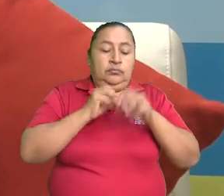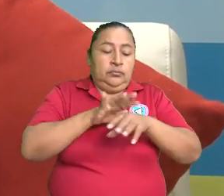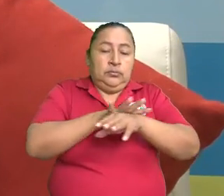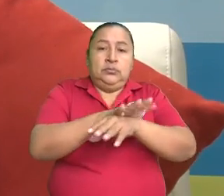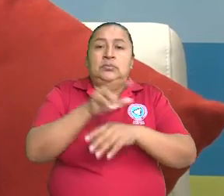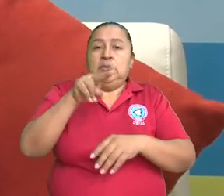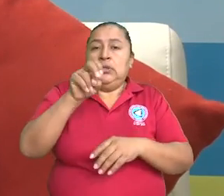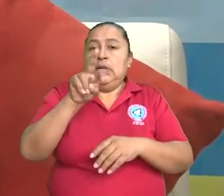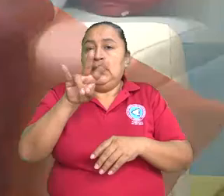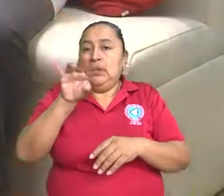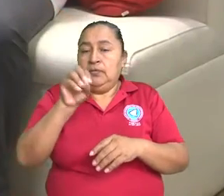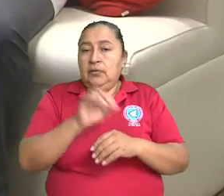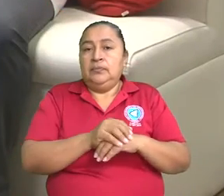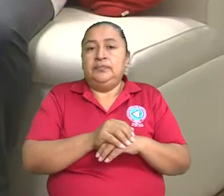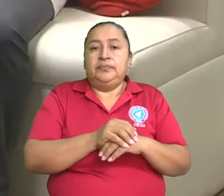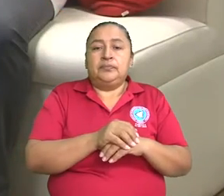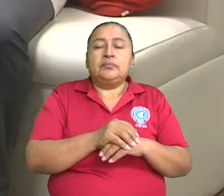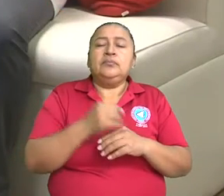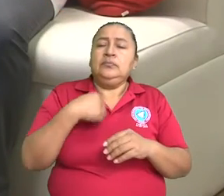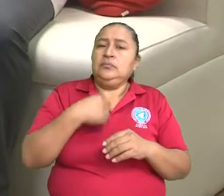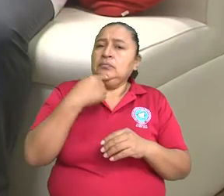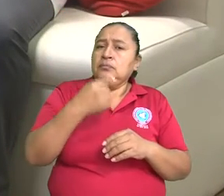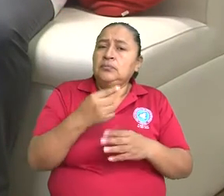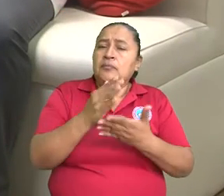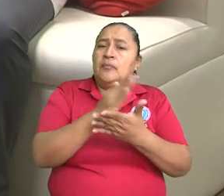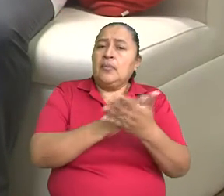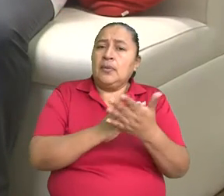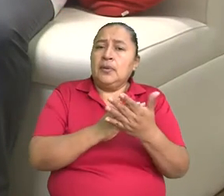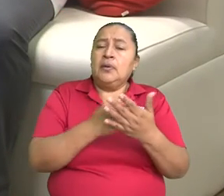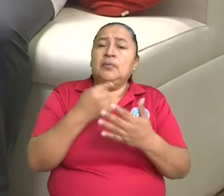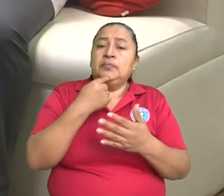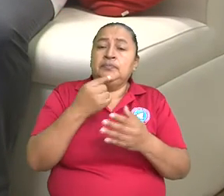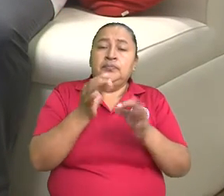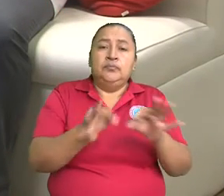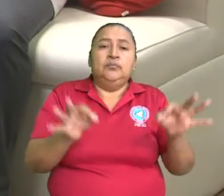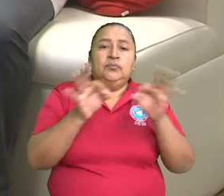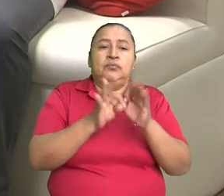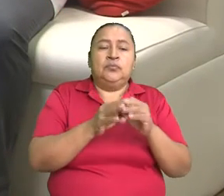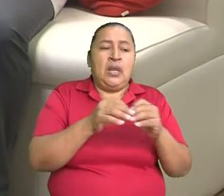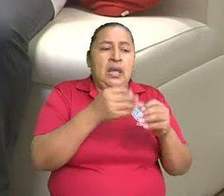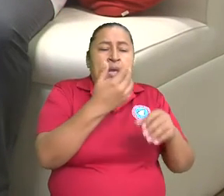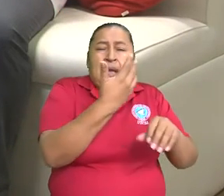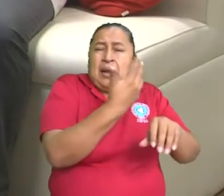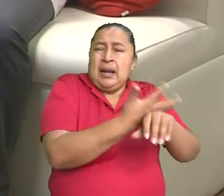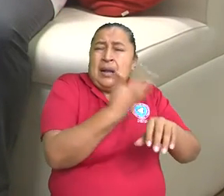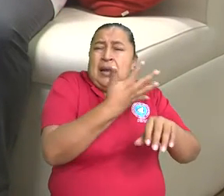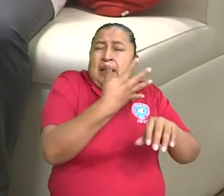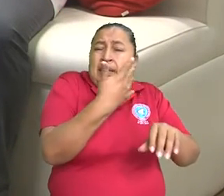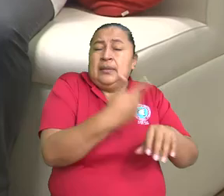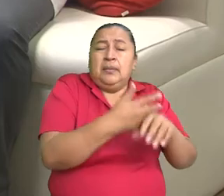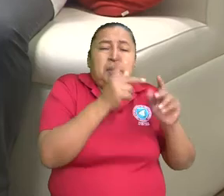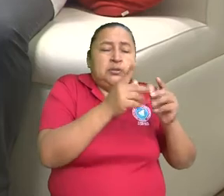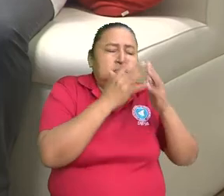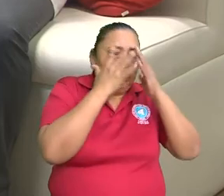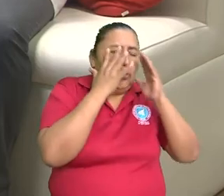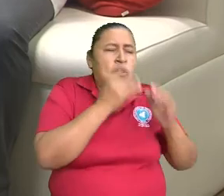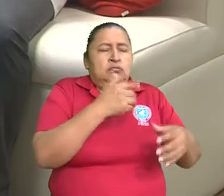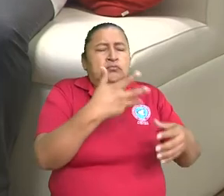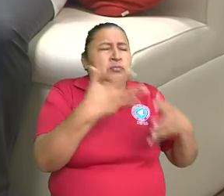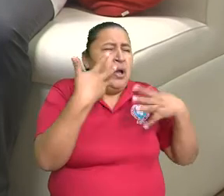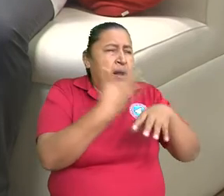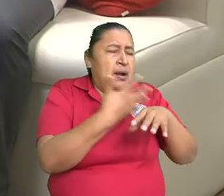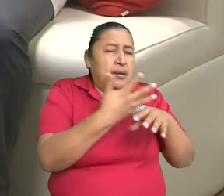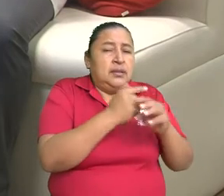periférico. Yo le decía algo muy importante. El cambio brusco de temperatura. ¿Qué tanto se presenta la parálisis facial por este tipo